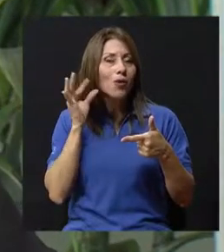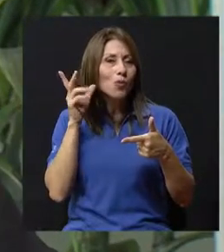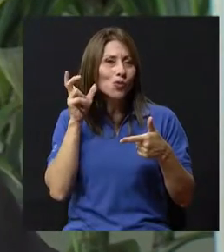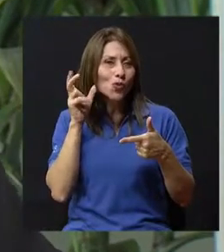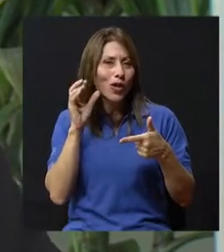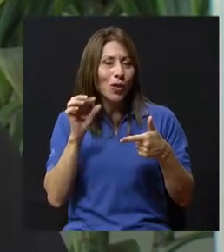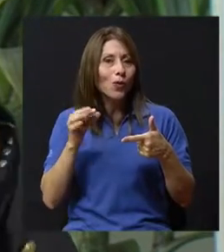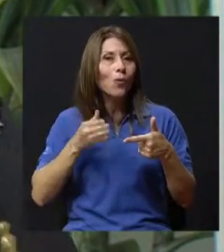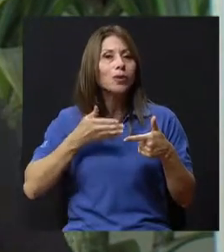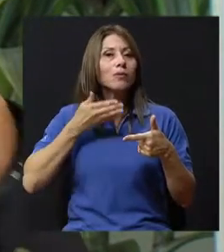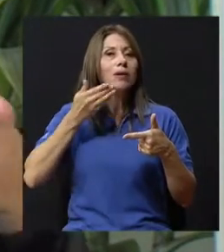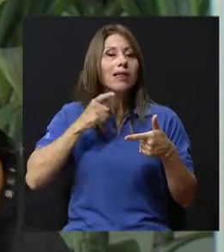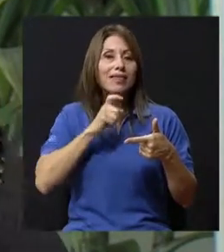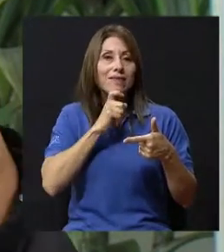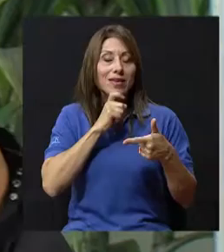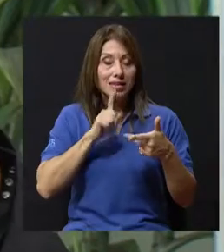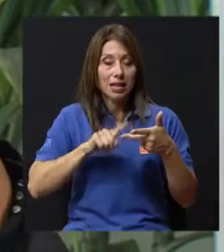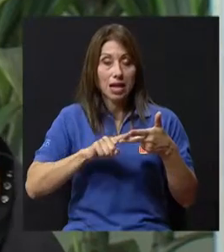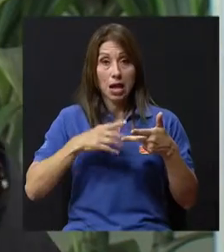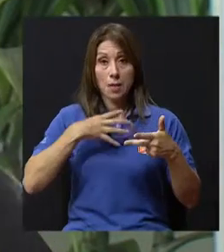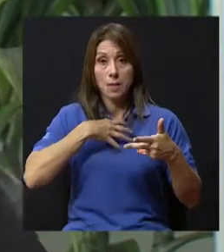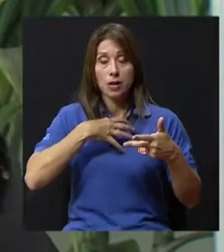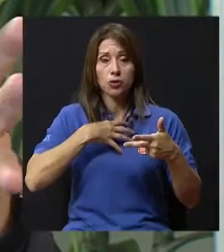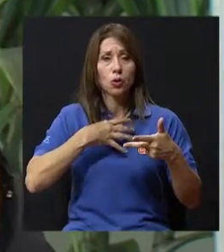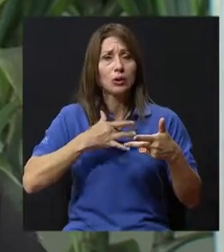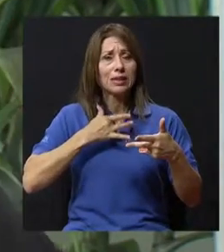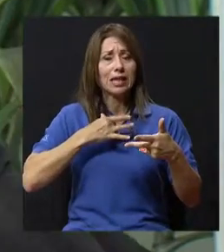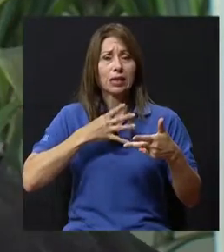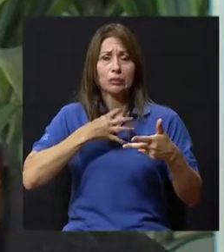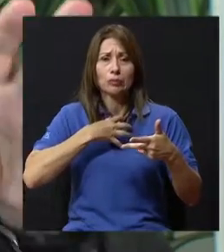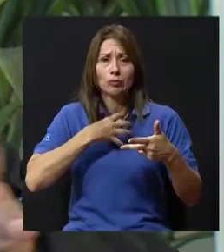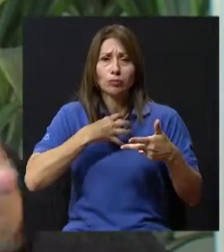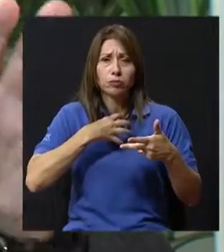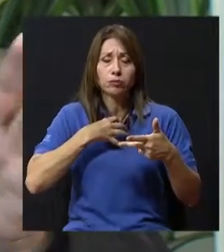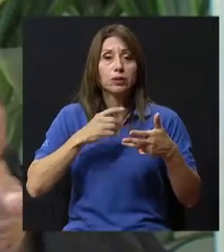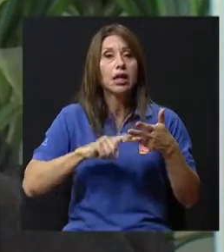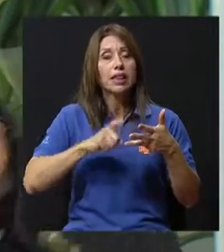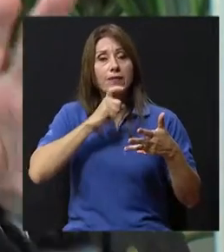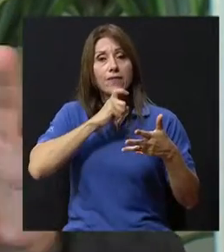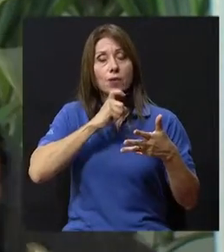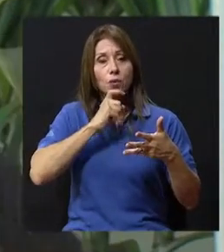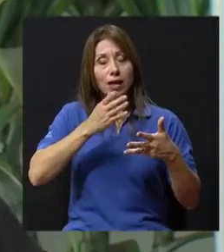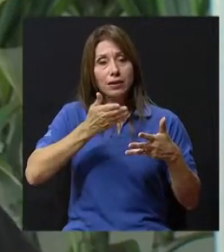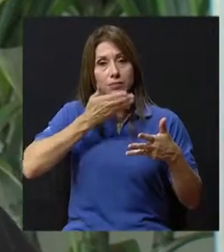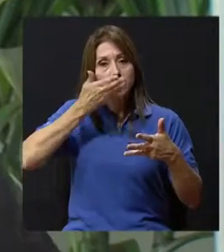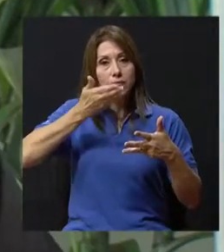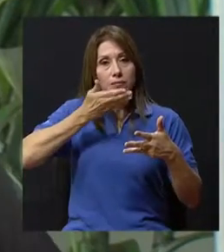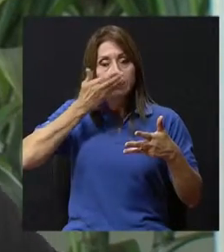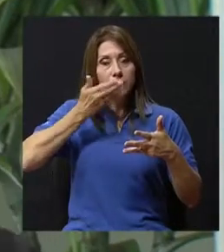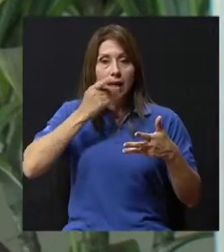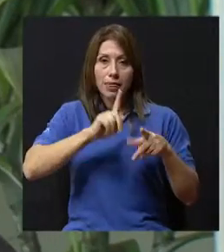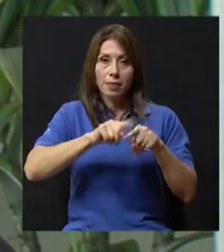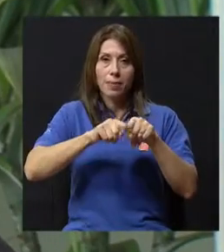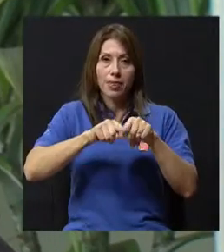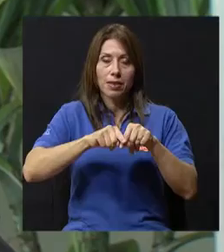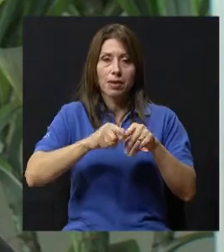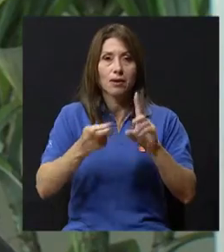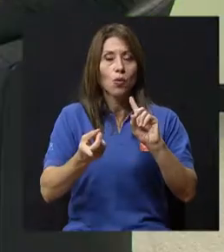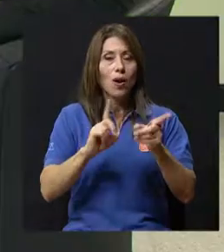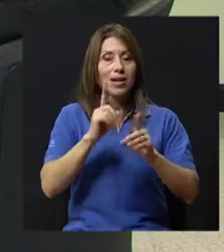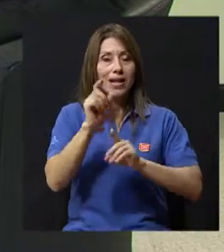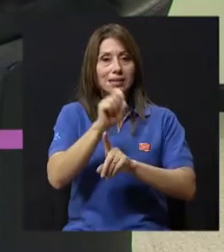apretación de pecho y la dificultad respiratoria que se va a presentar de diferentes grados de acuerdo al estado del paciente.